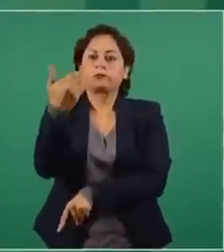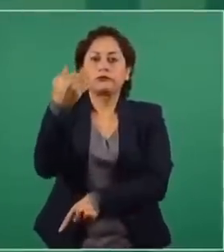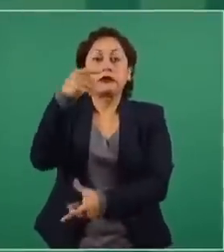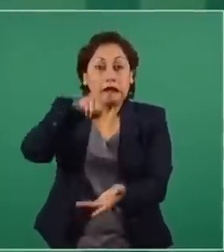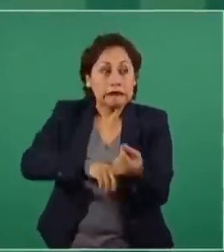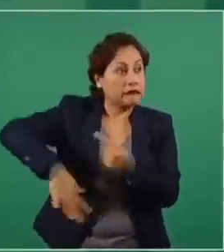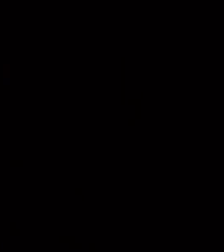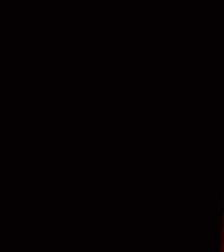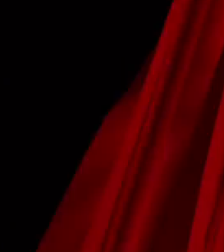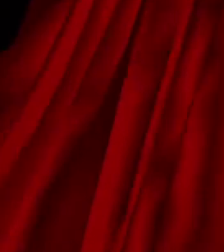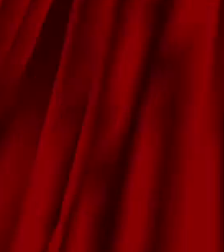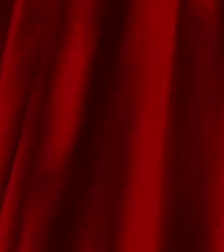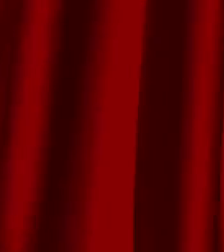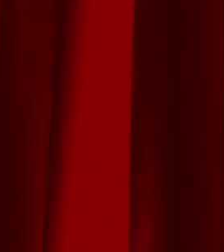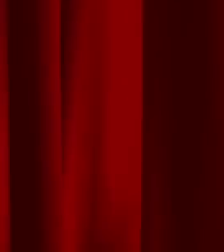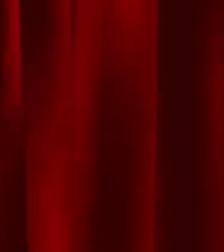mejor.